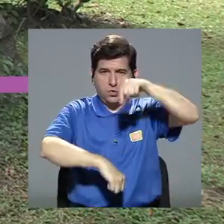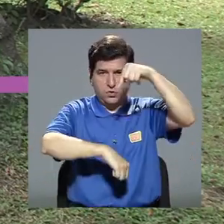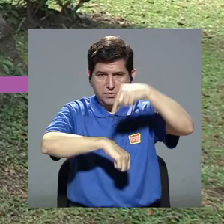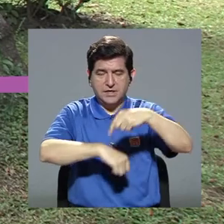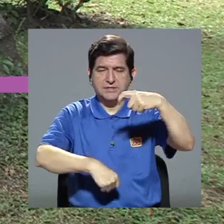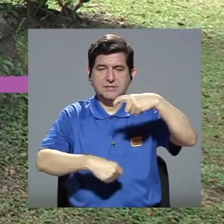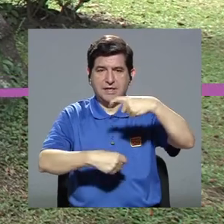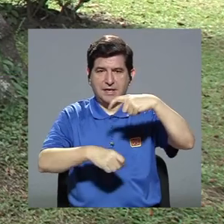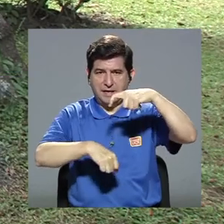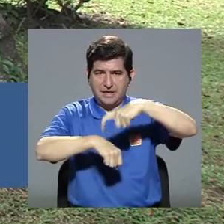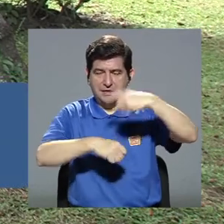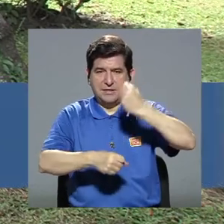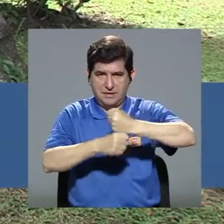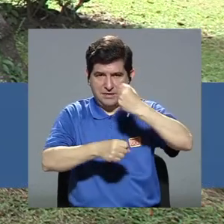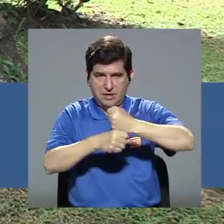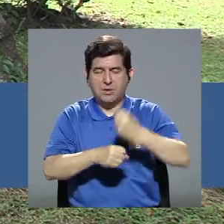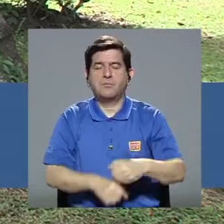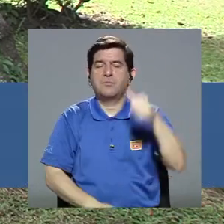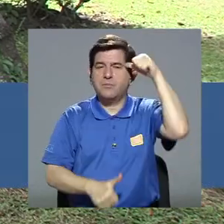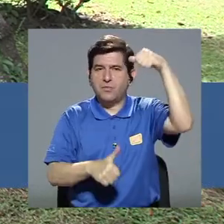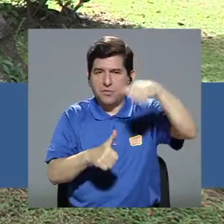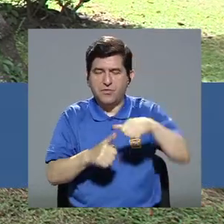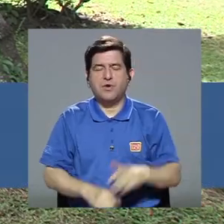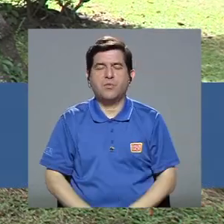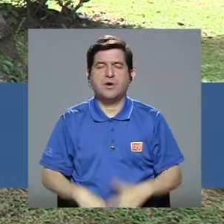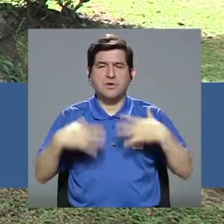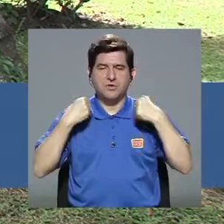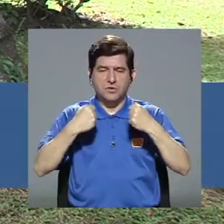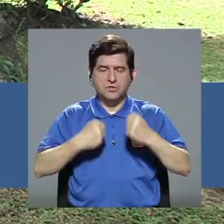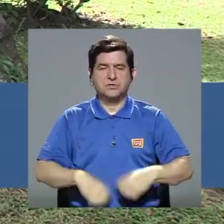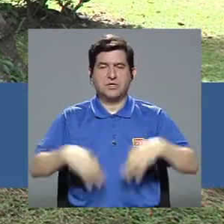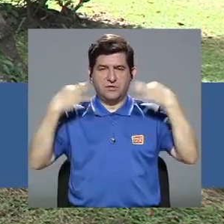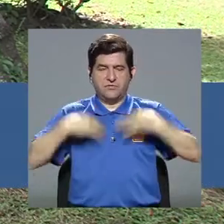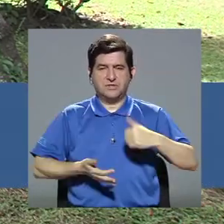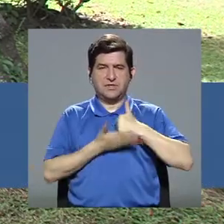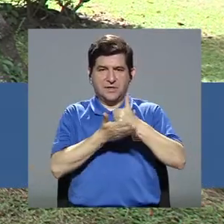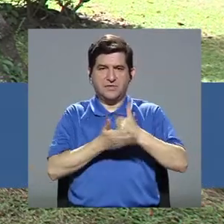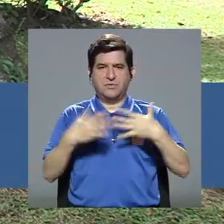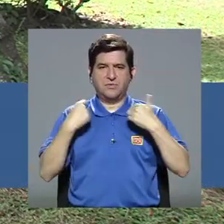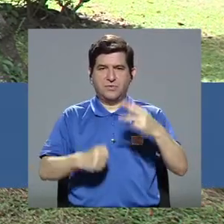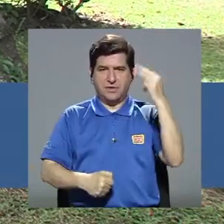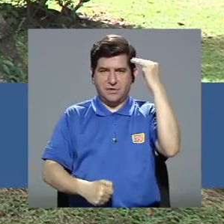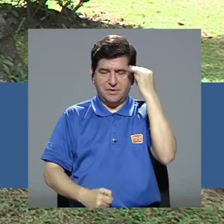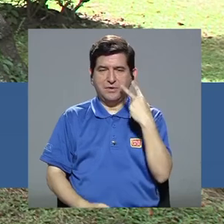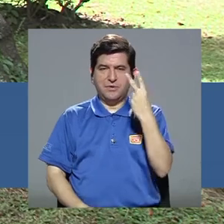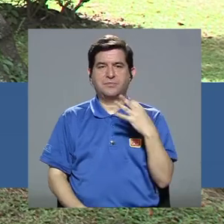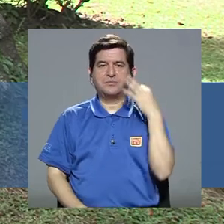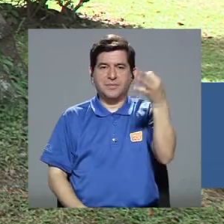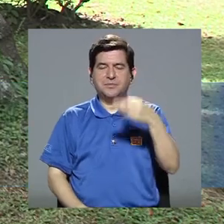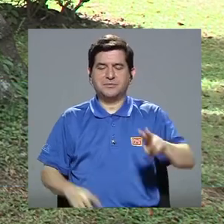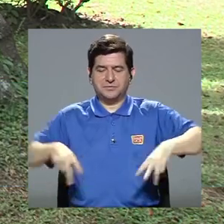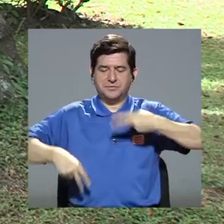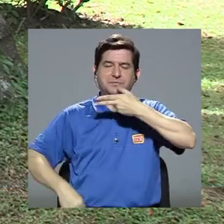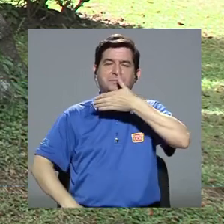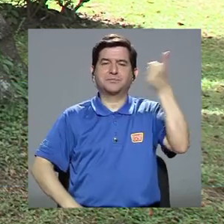tres horas durante la jornada y recuerden que la salud física es un aliado de la salud mental, nos vemos en la próxima